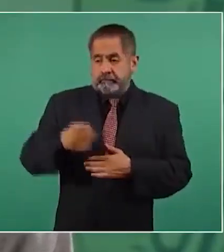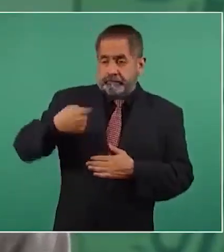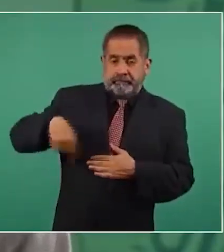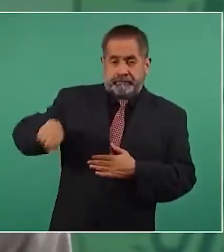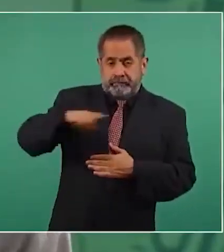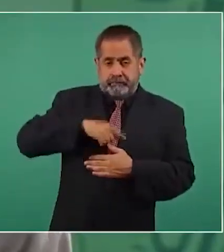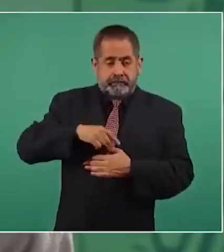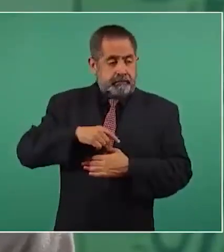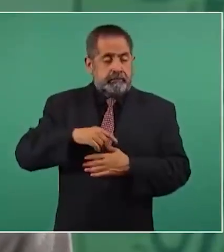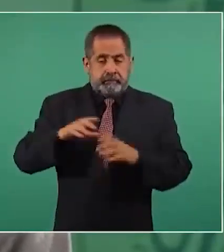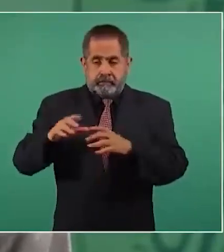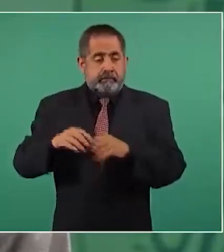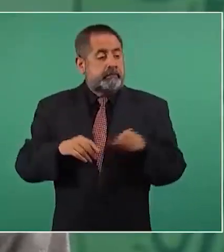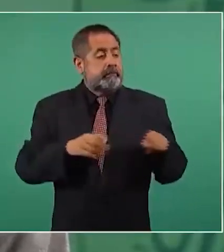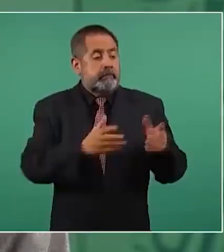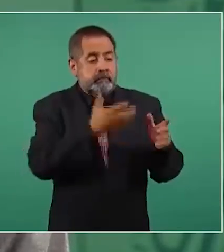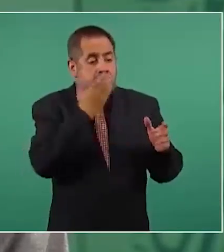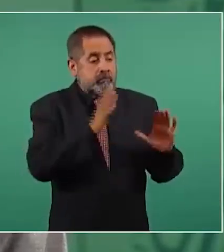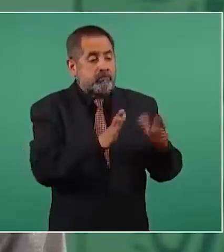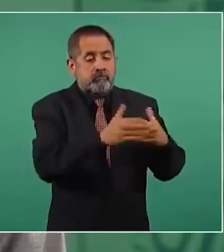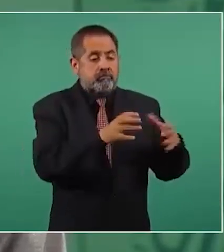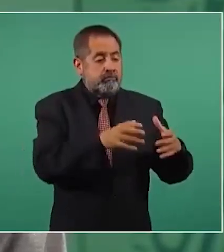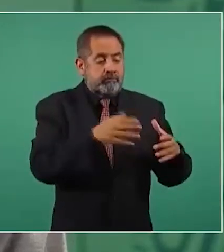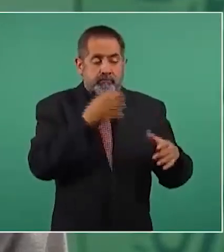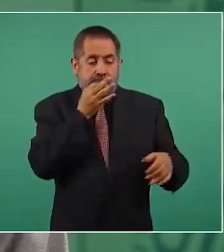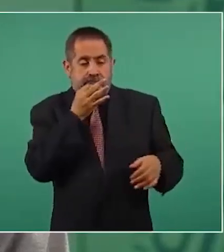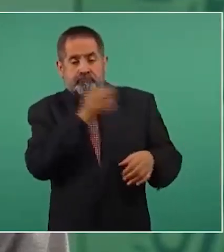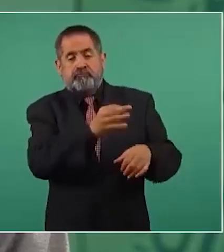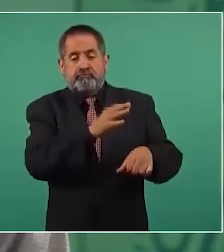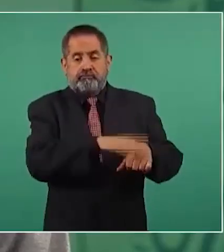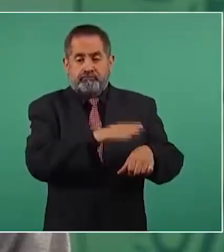los conservadores, la prensa fifí.